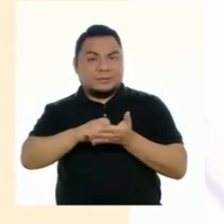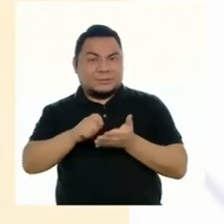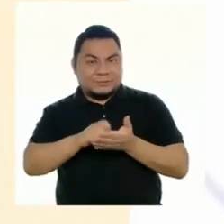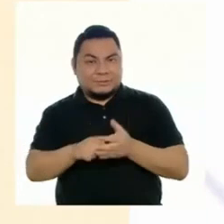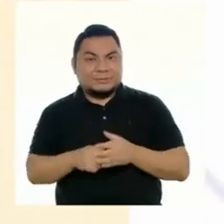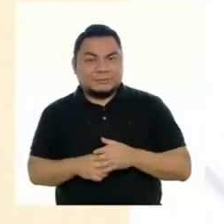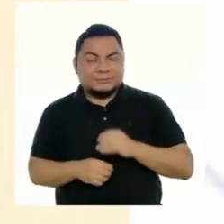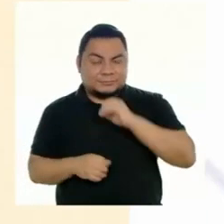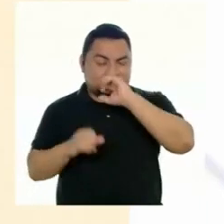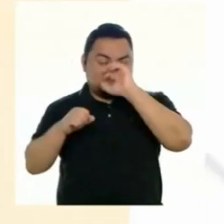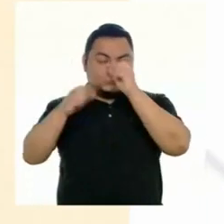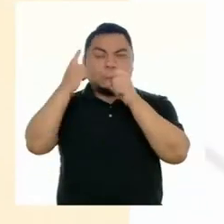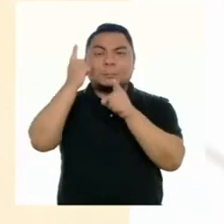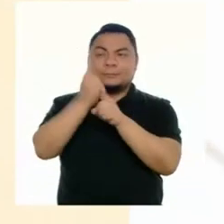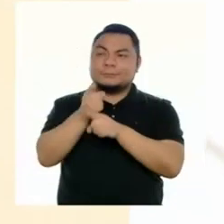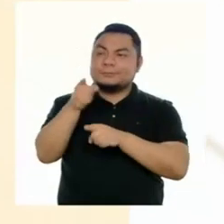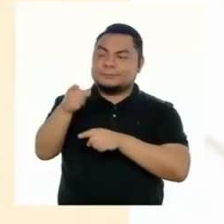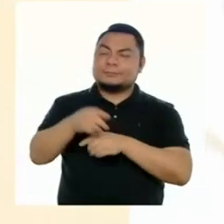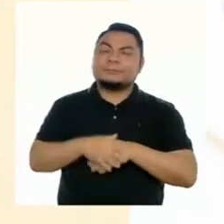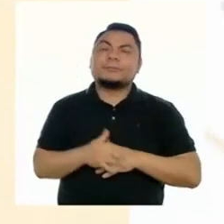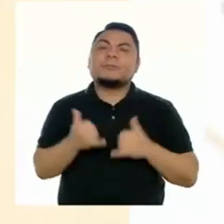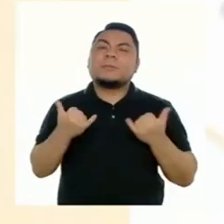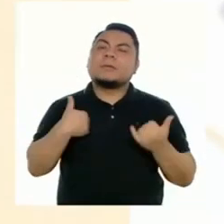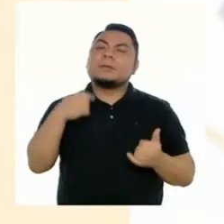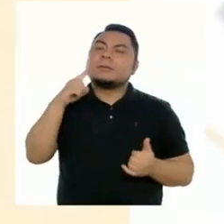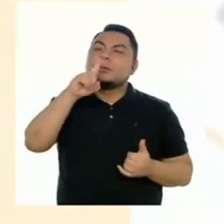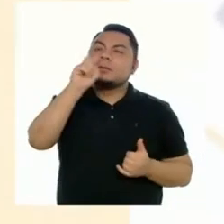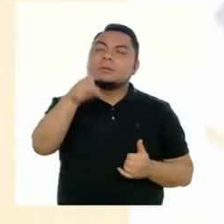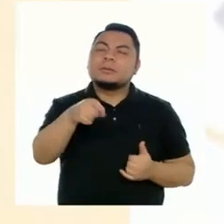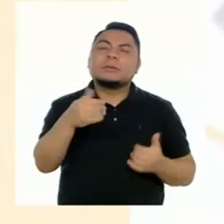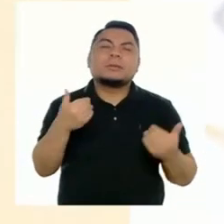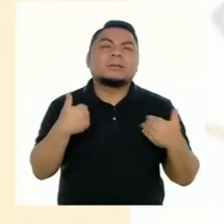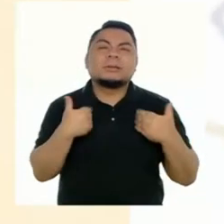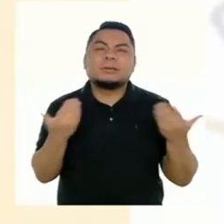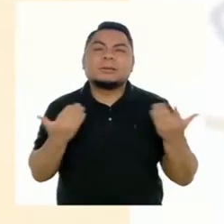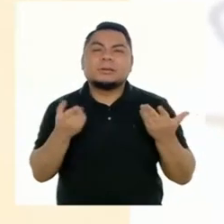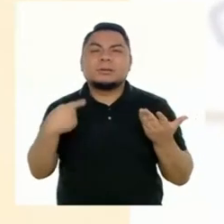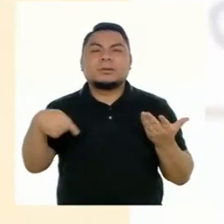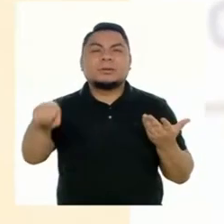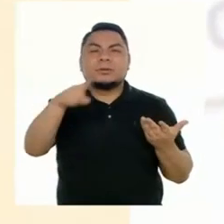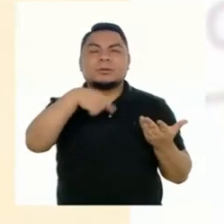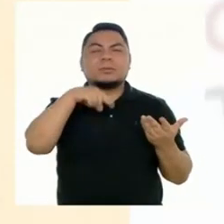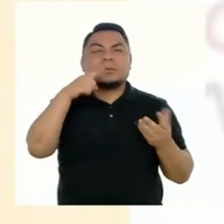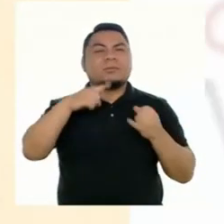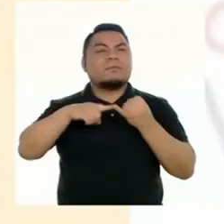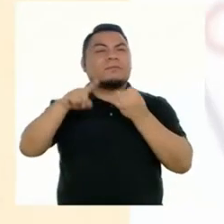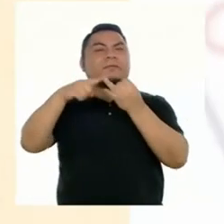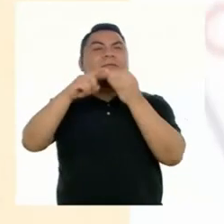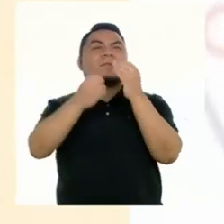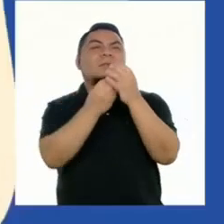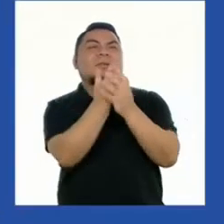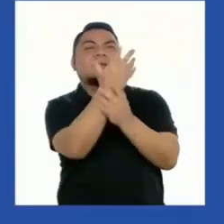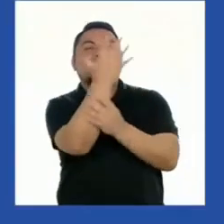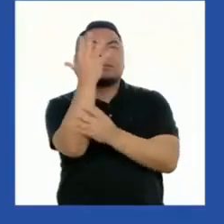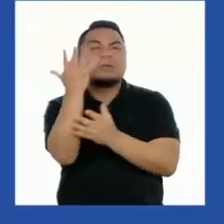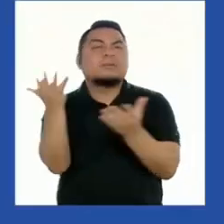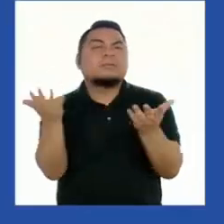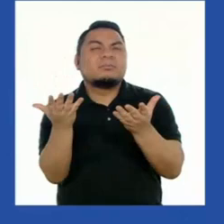empiece con el texto. Exacto. Ahora pregunto, ¿qué relación tenemos nosotros con la biodiversidad?